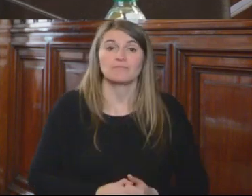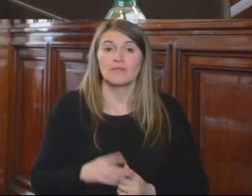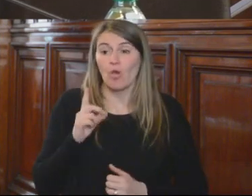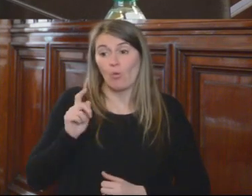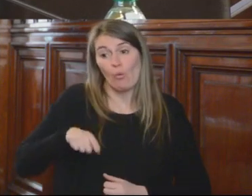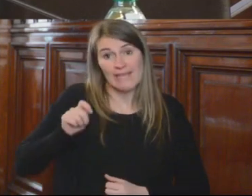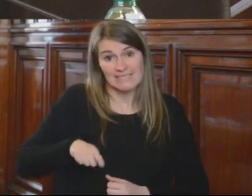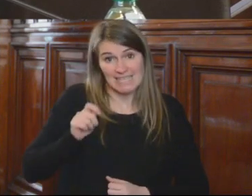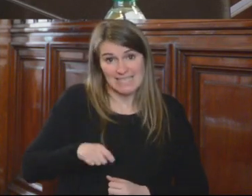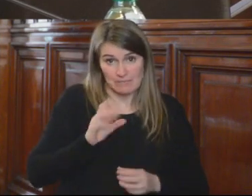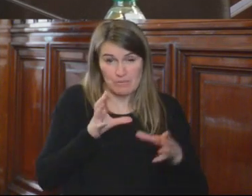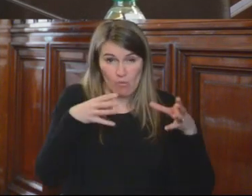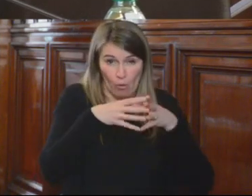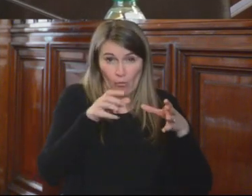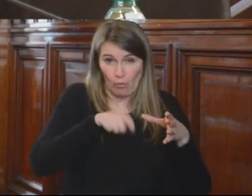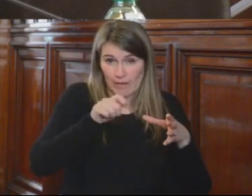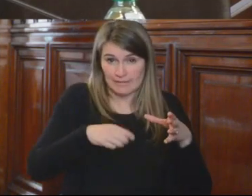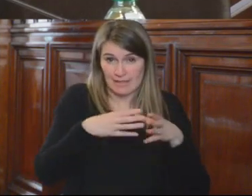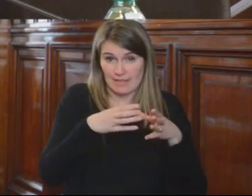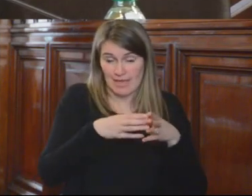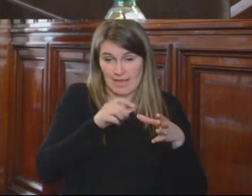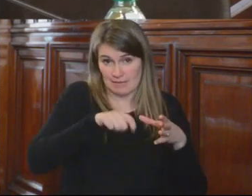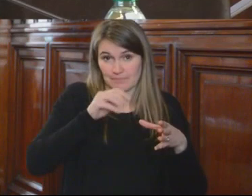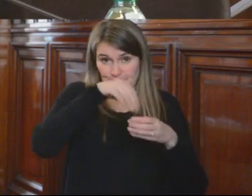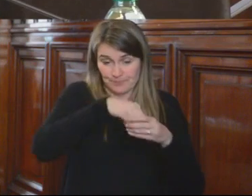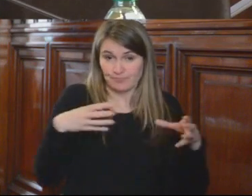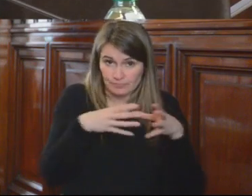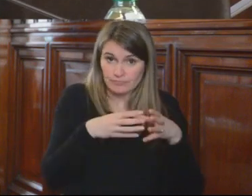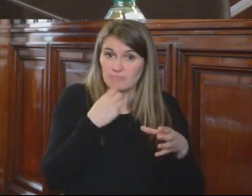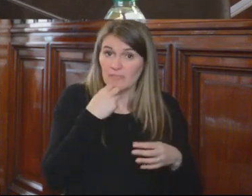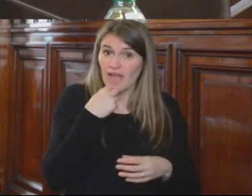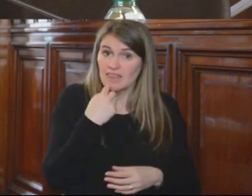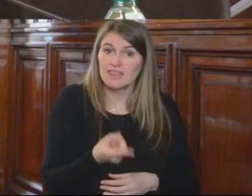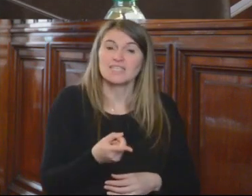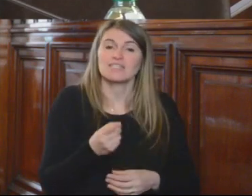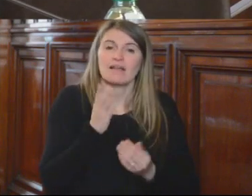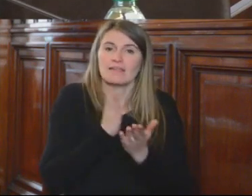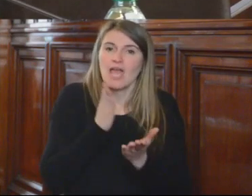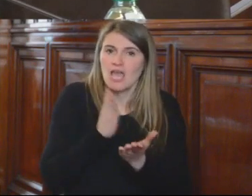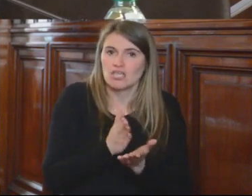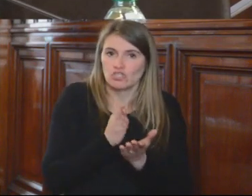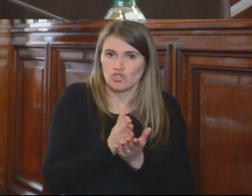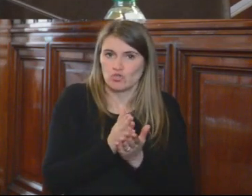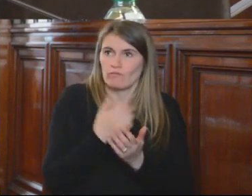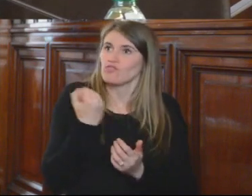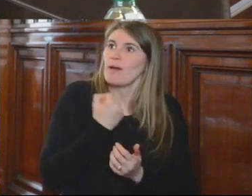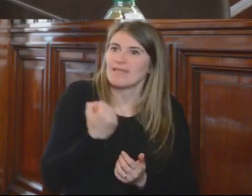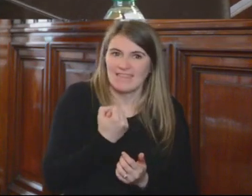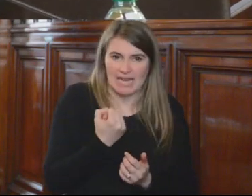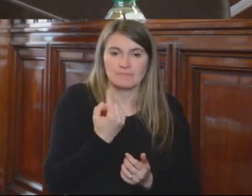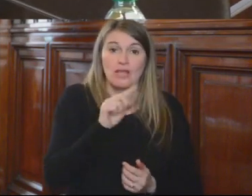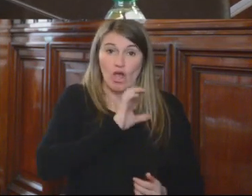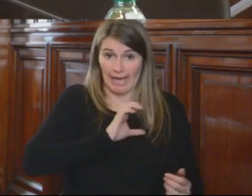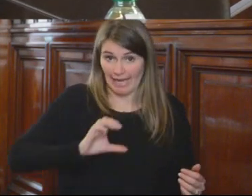por el Consejo de la Magistratura dice ser una supuesta vulneración de derechos fundamentales. El Estado